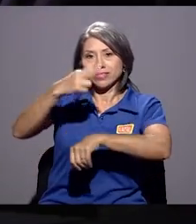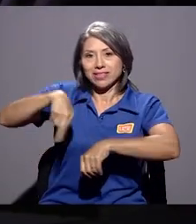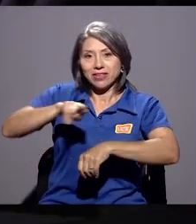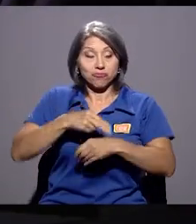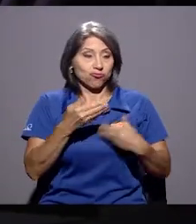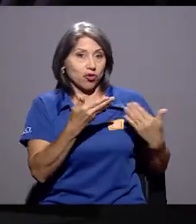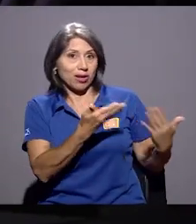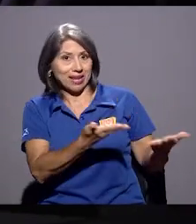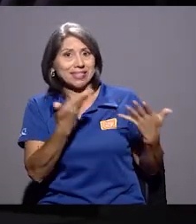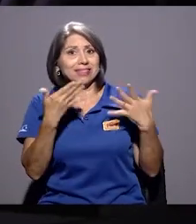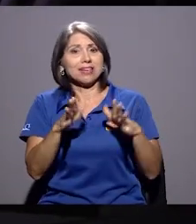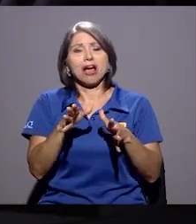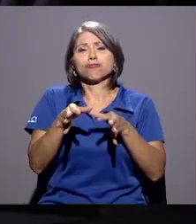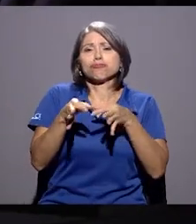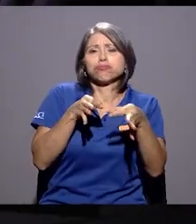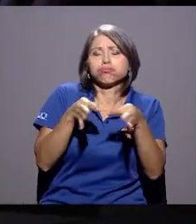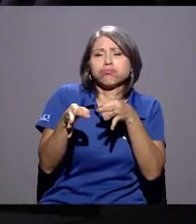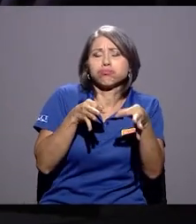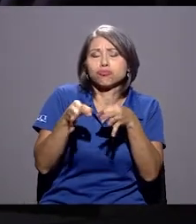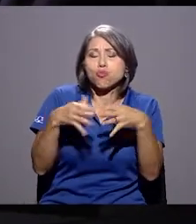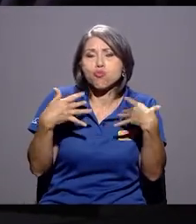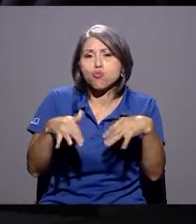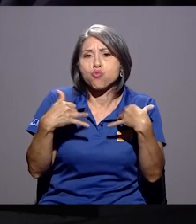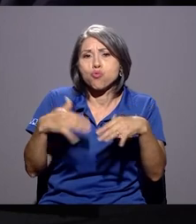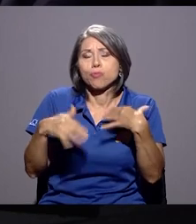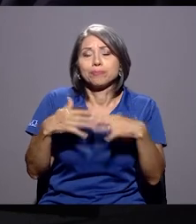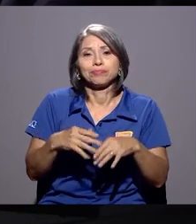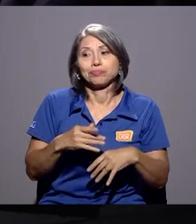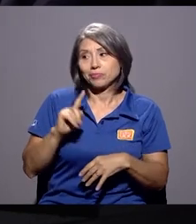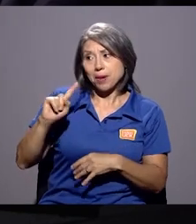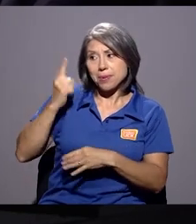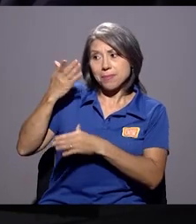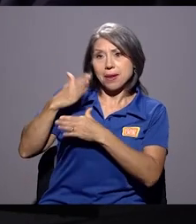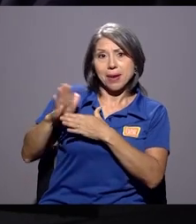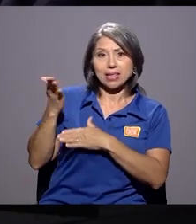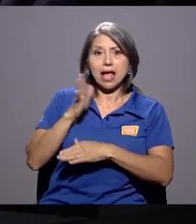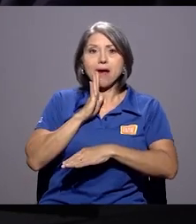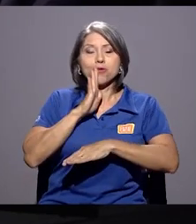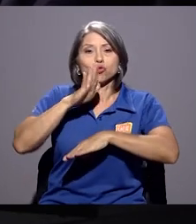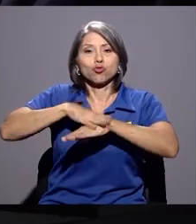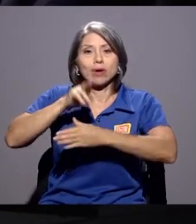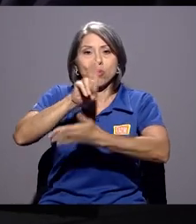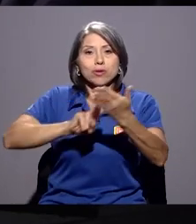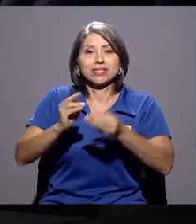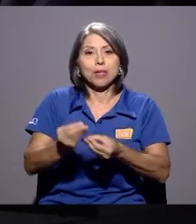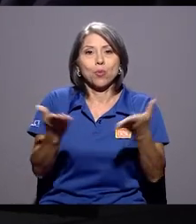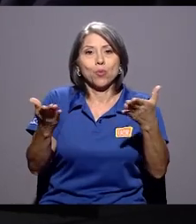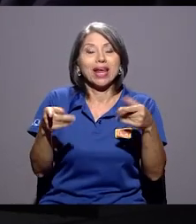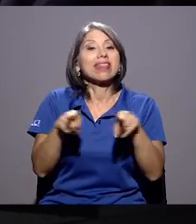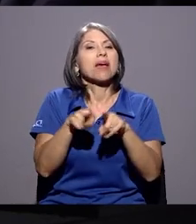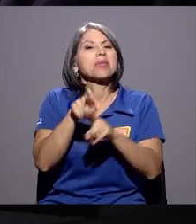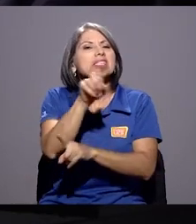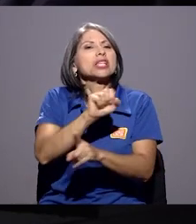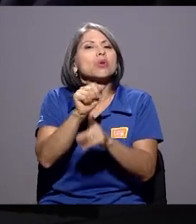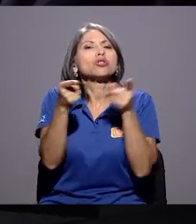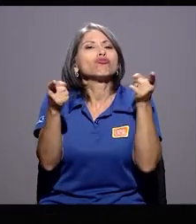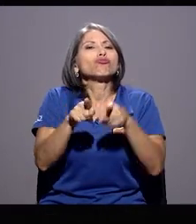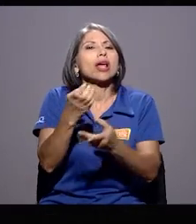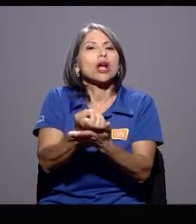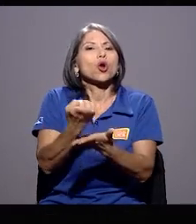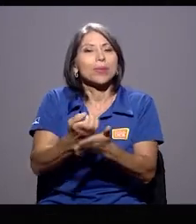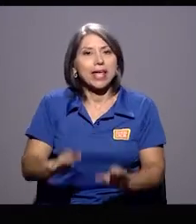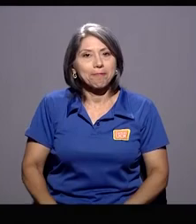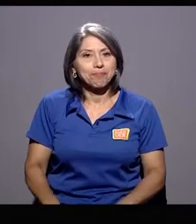Don Leiner nos ha hecho un panorama potente en el primer segmento sobre la universidad pública, pero también sobre el estado de la situación de la economía.